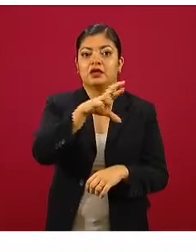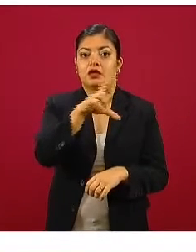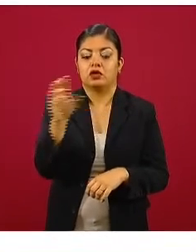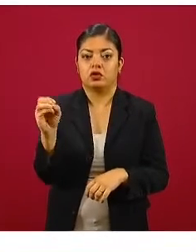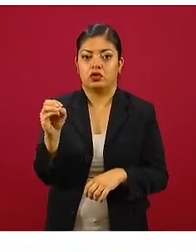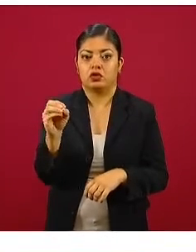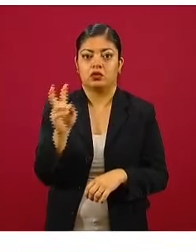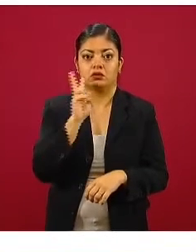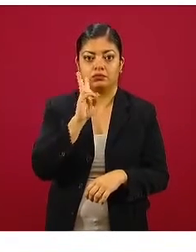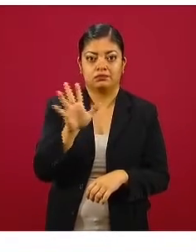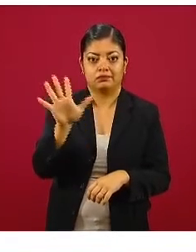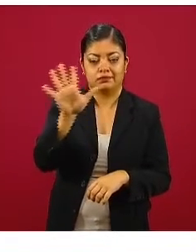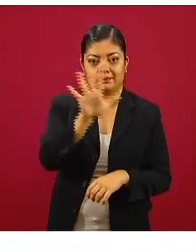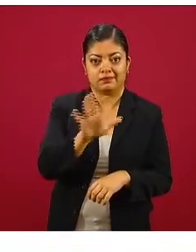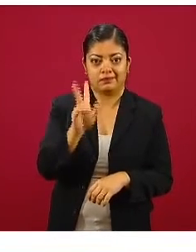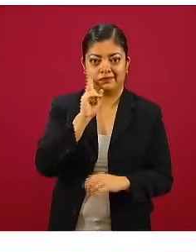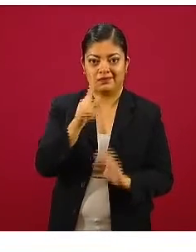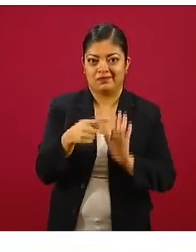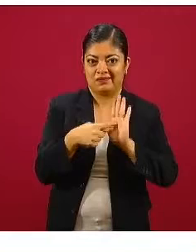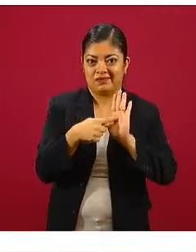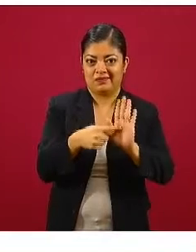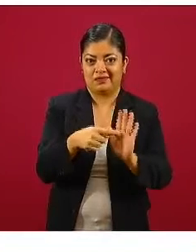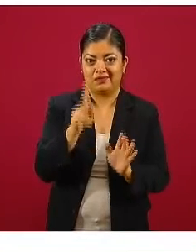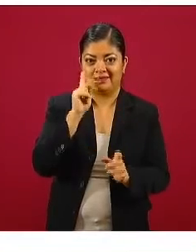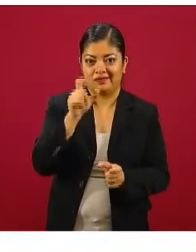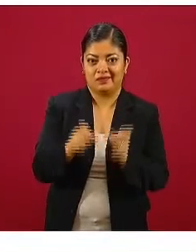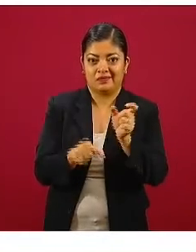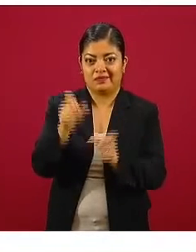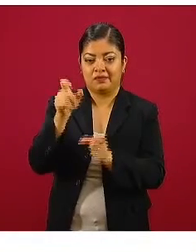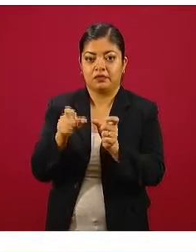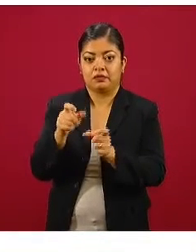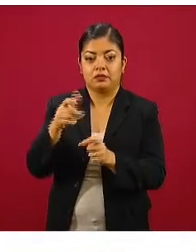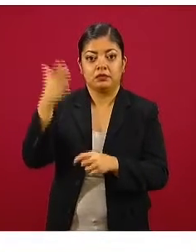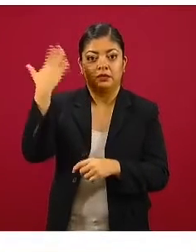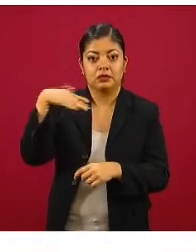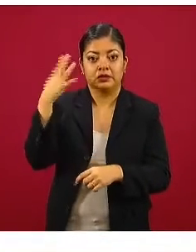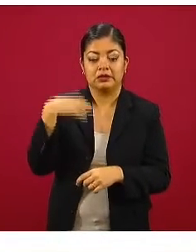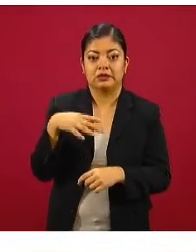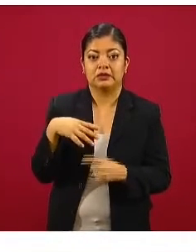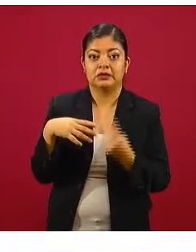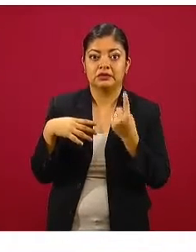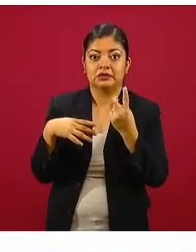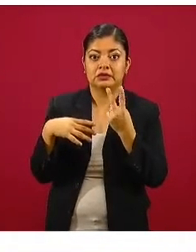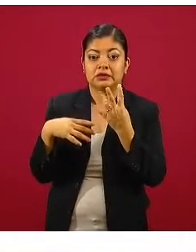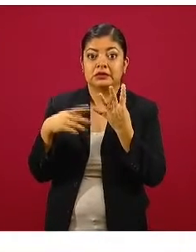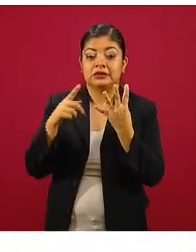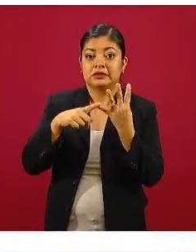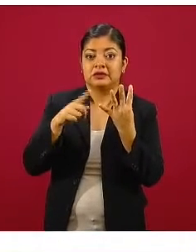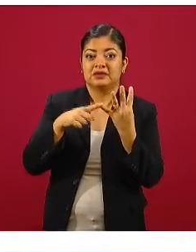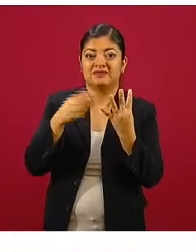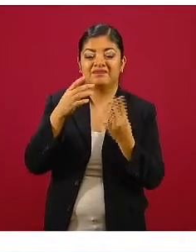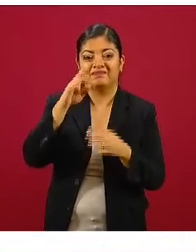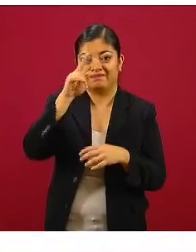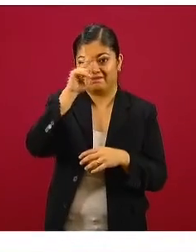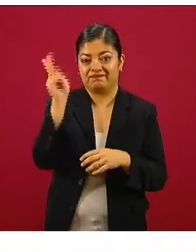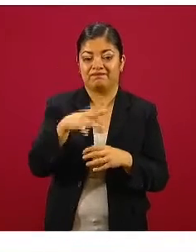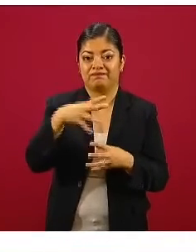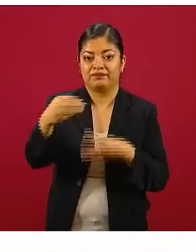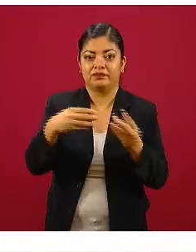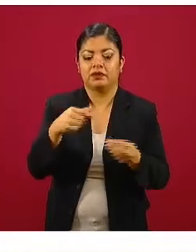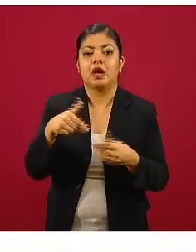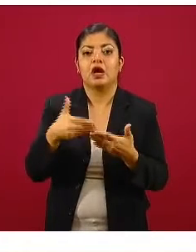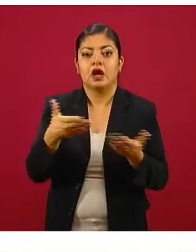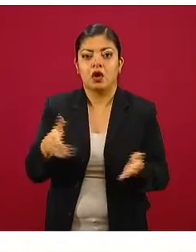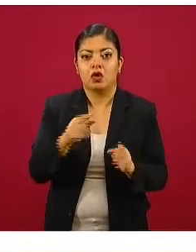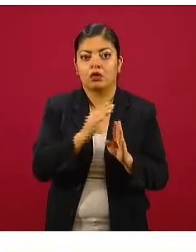que se destaca aquí en esta gráfica de barras, que era de los primeros cuatro estados con mayor transmisión, y hoy se encuentra en la